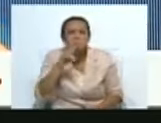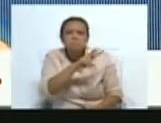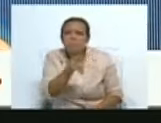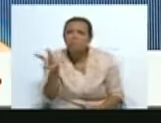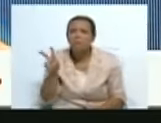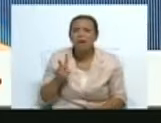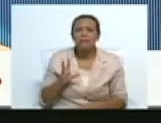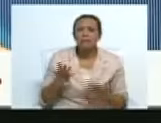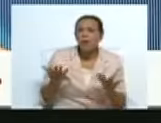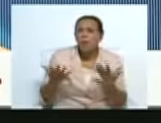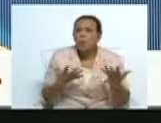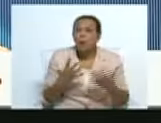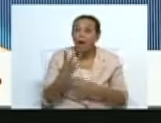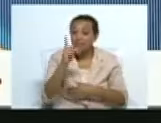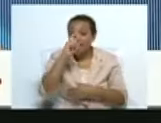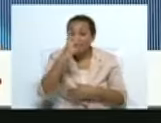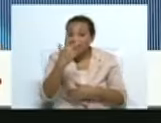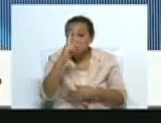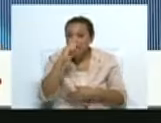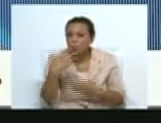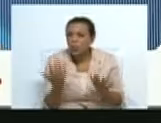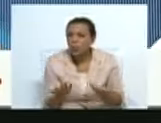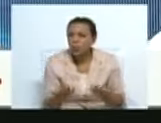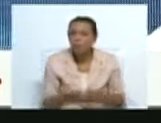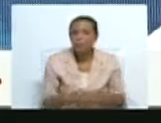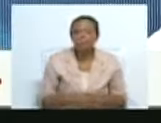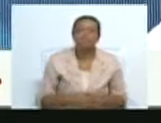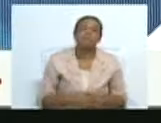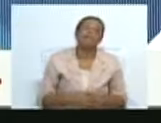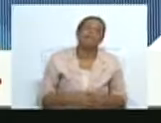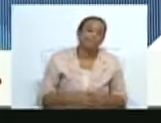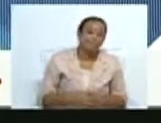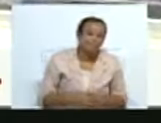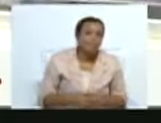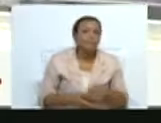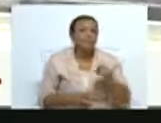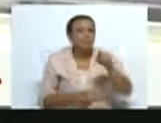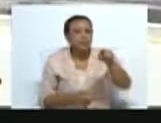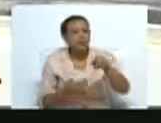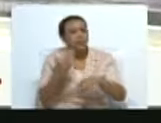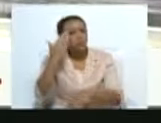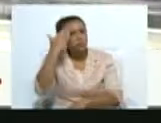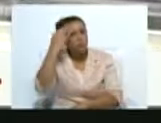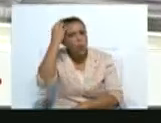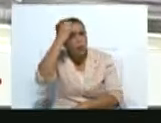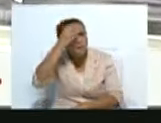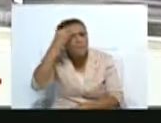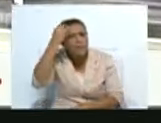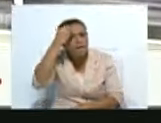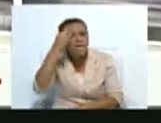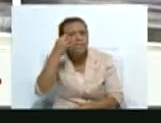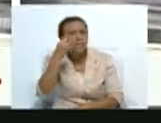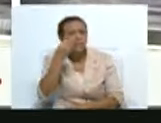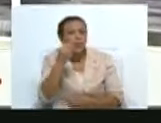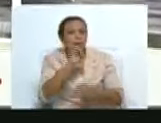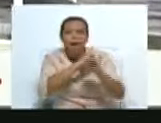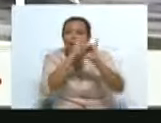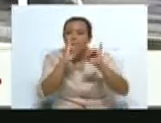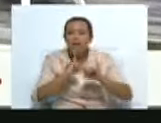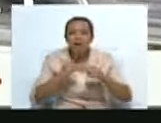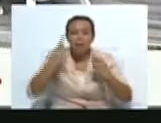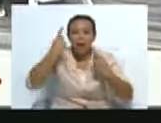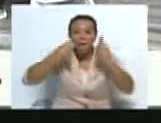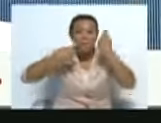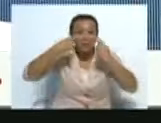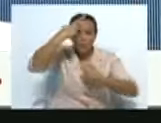edición del Festival Internacional de Teatro Progresista? Mira, yo creo que la cosa que hace más feliz un actor, un